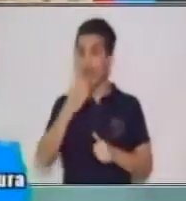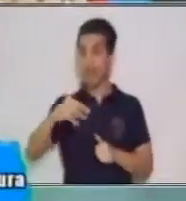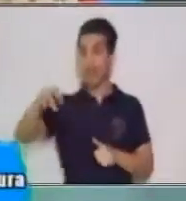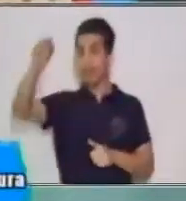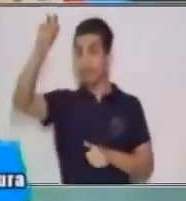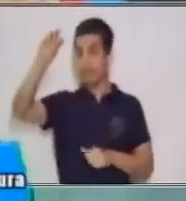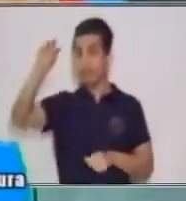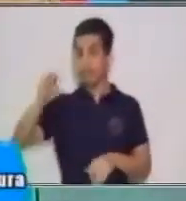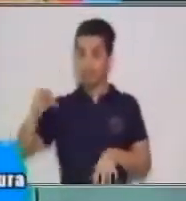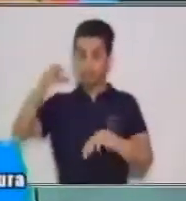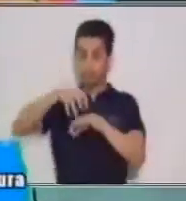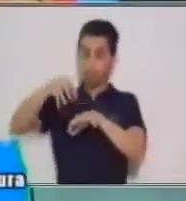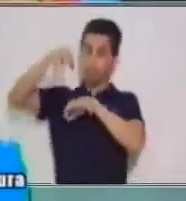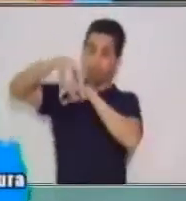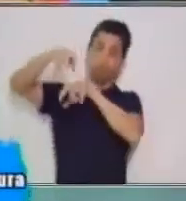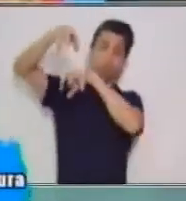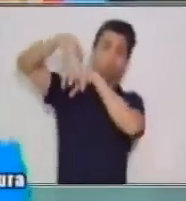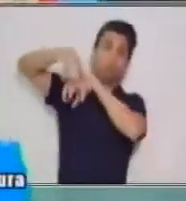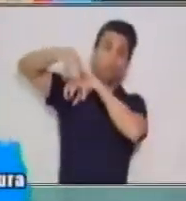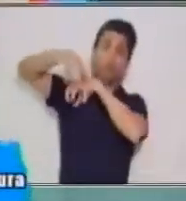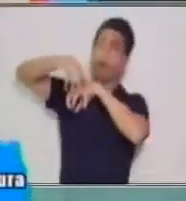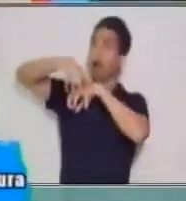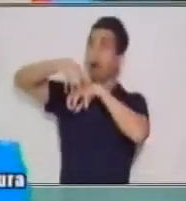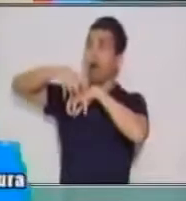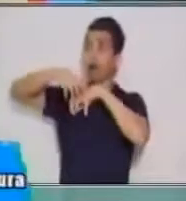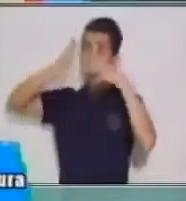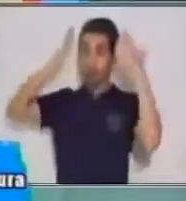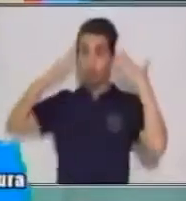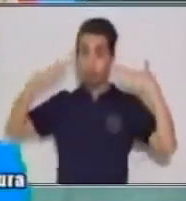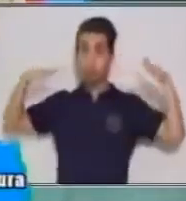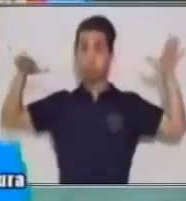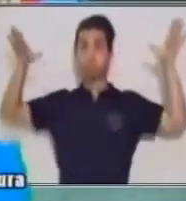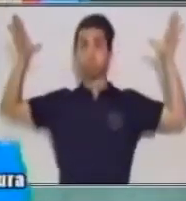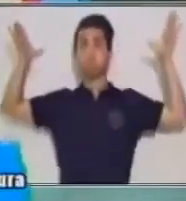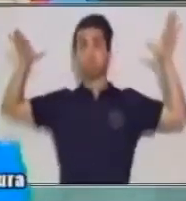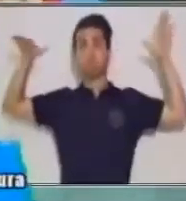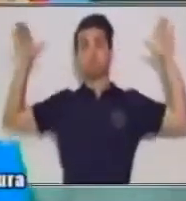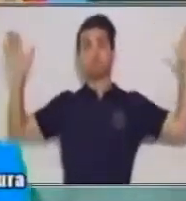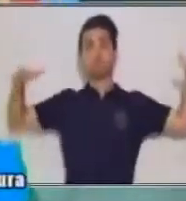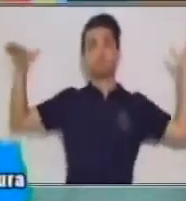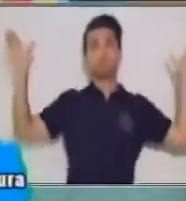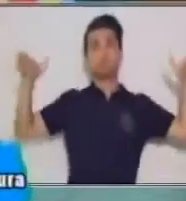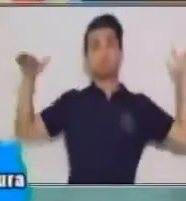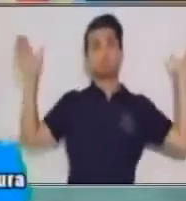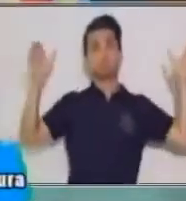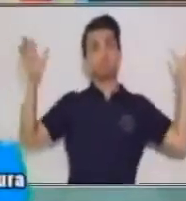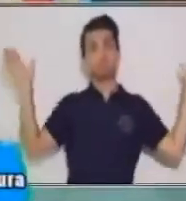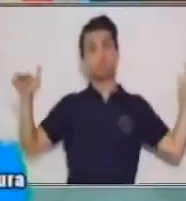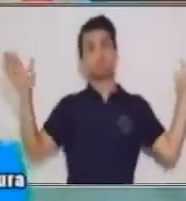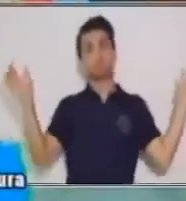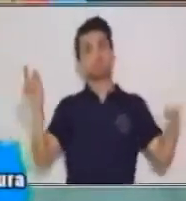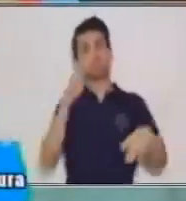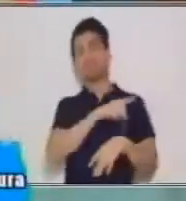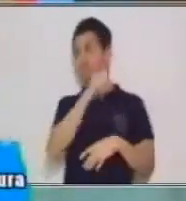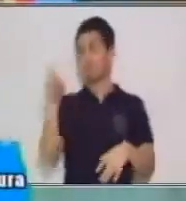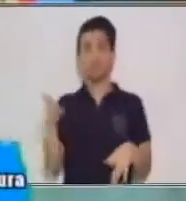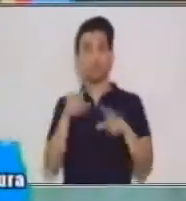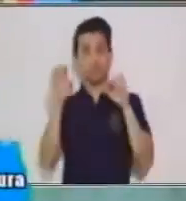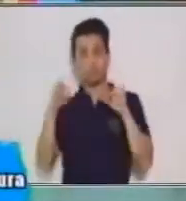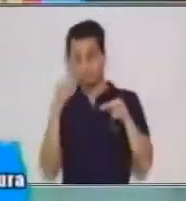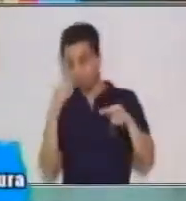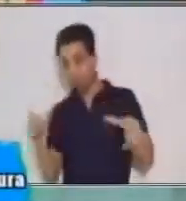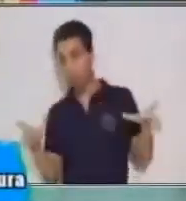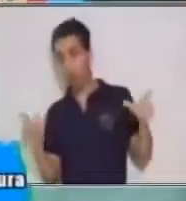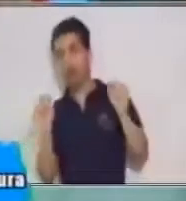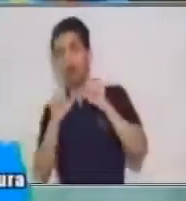Casi se caía cuando extendió sus orejas y salió volando. Toda la multitud contemplaba